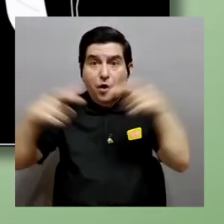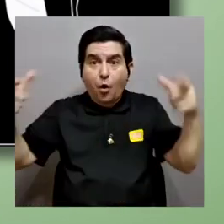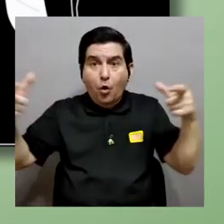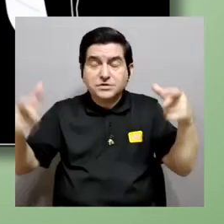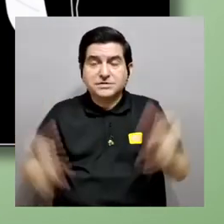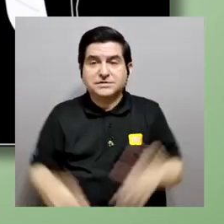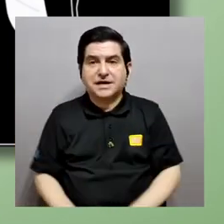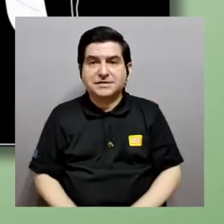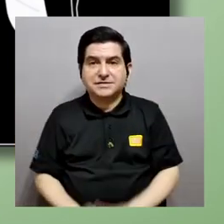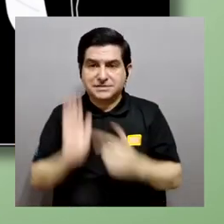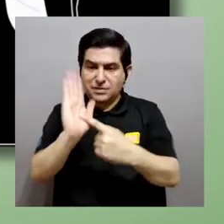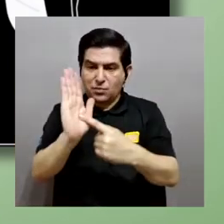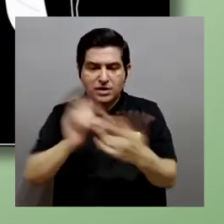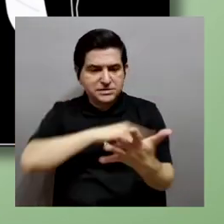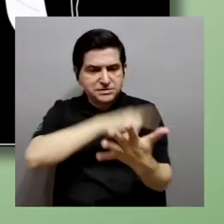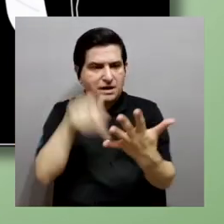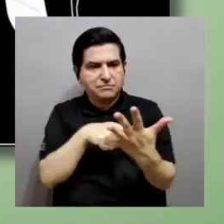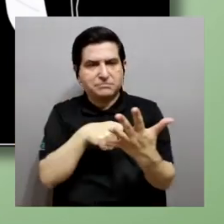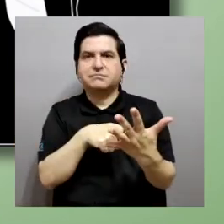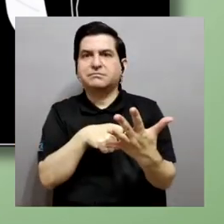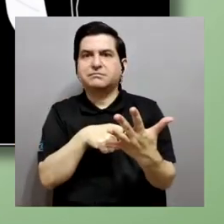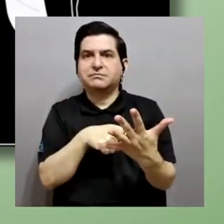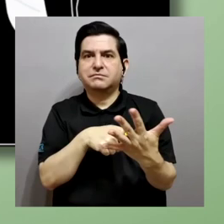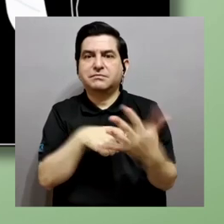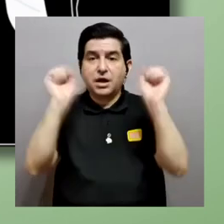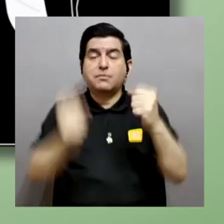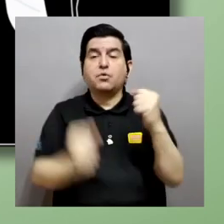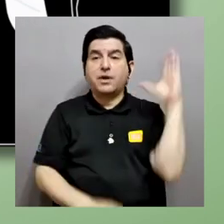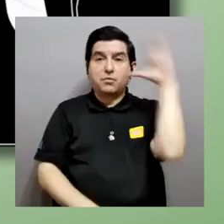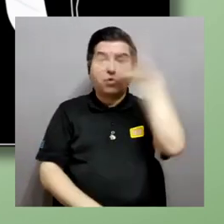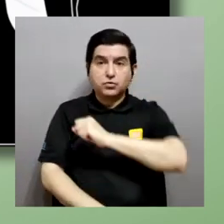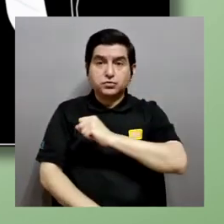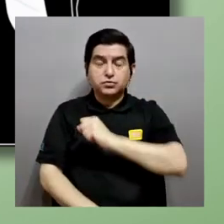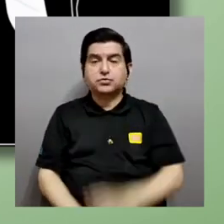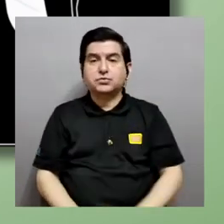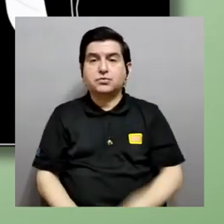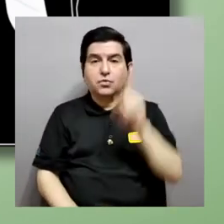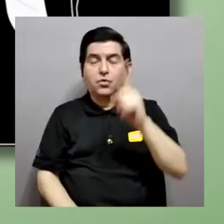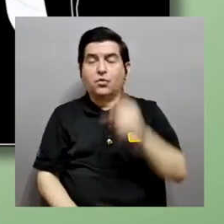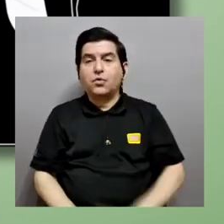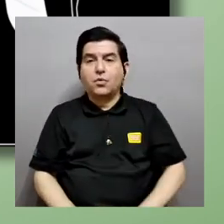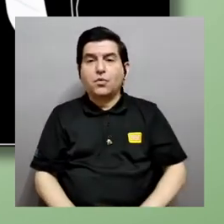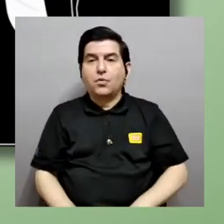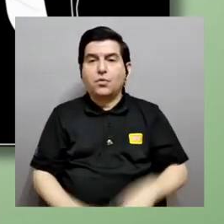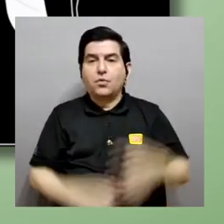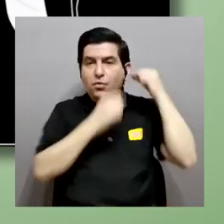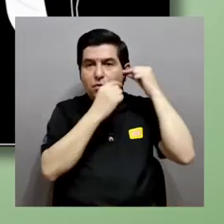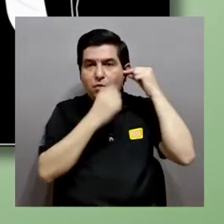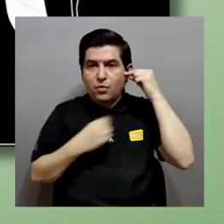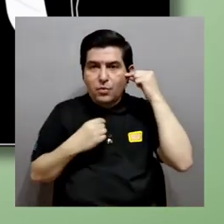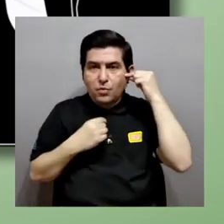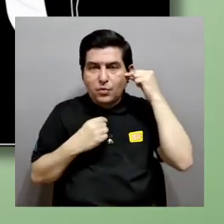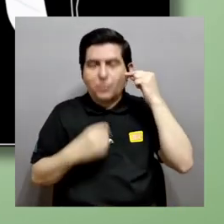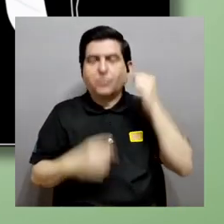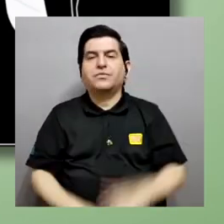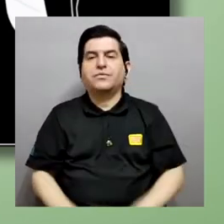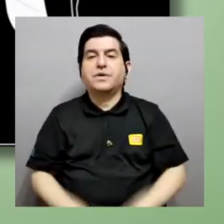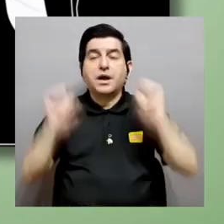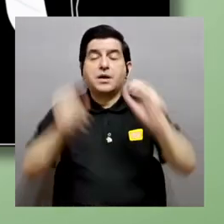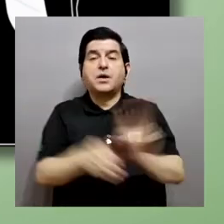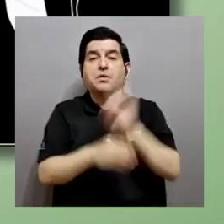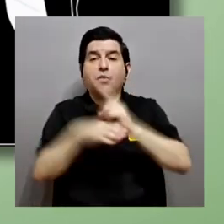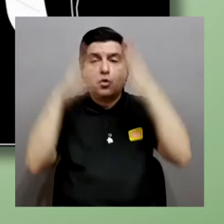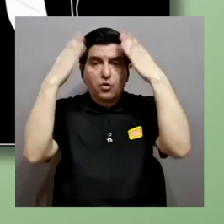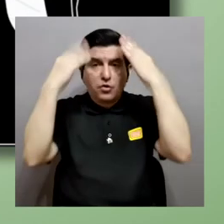ondas se reflejan en la mano y las podemos detectar a través del micrófono de los audífonos